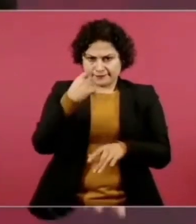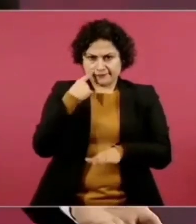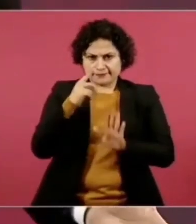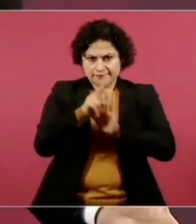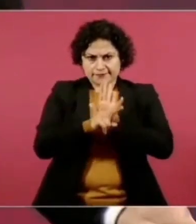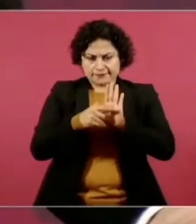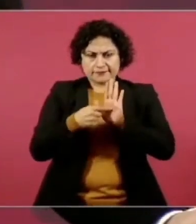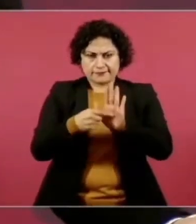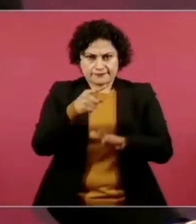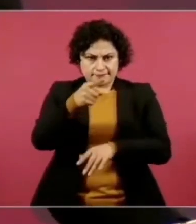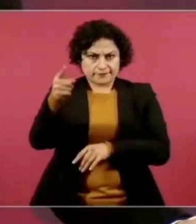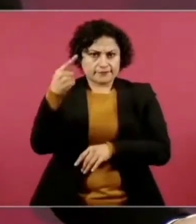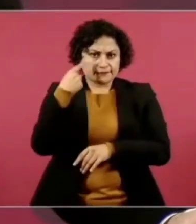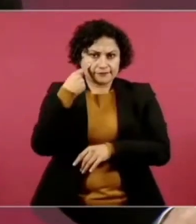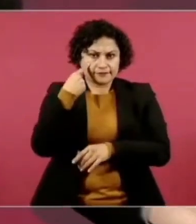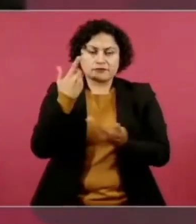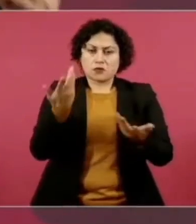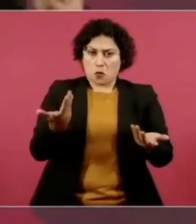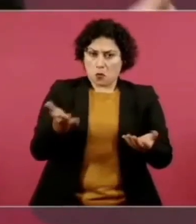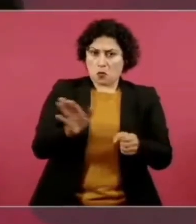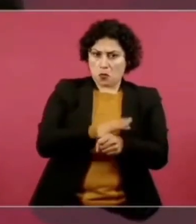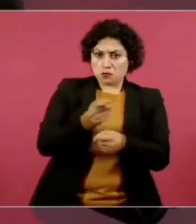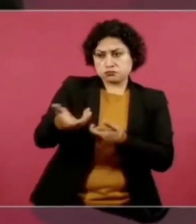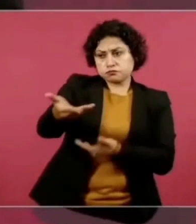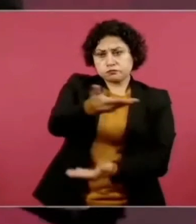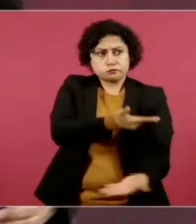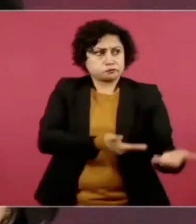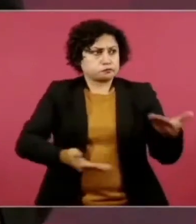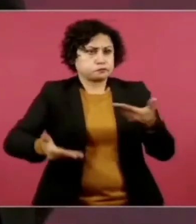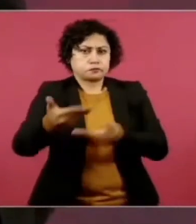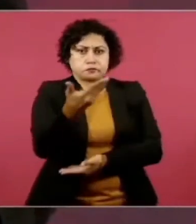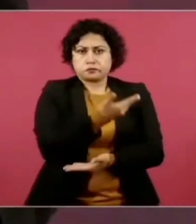Entonces, vamos a escucharlos, a ver qué opina la gente,